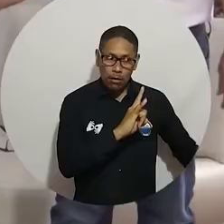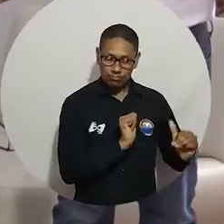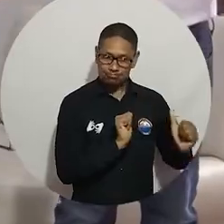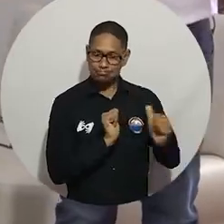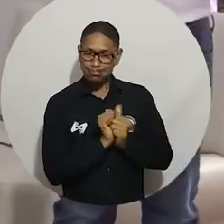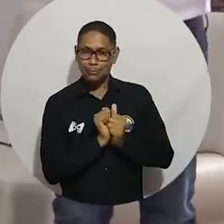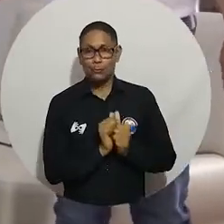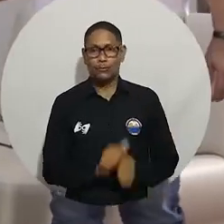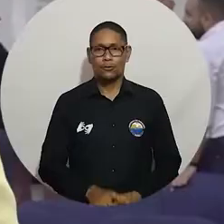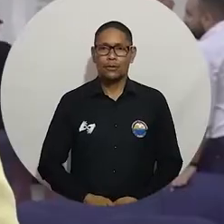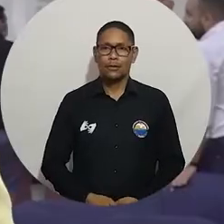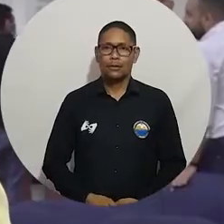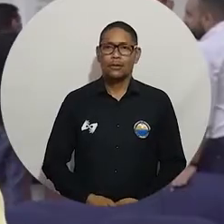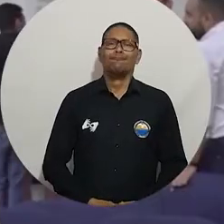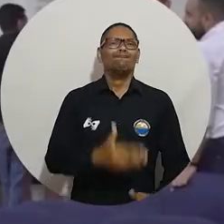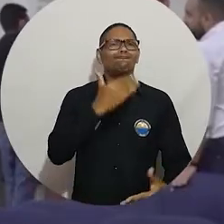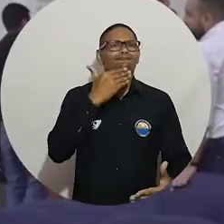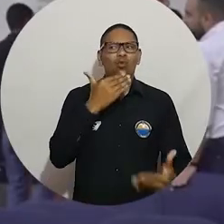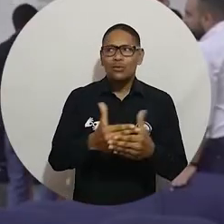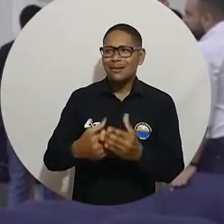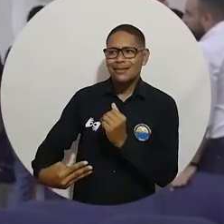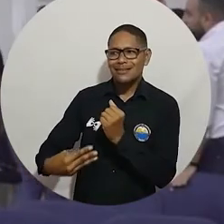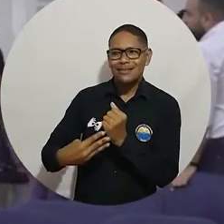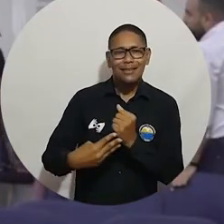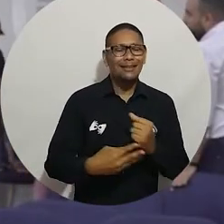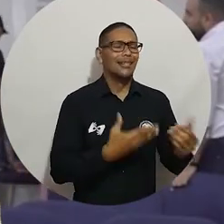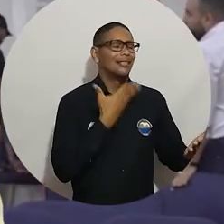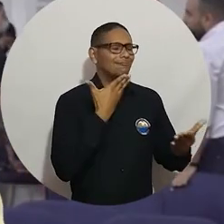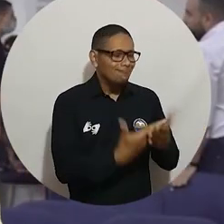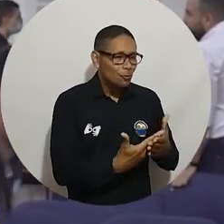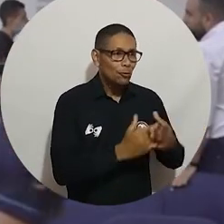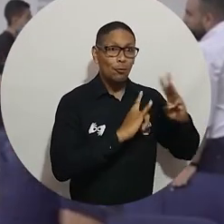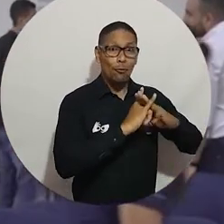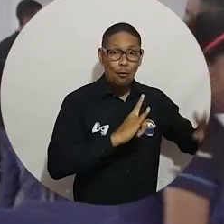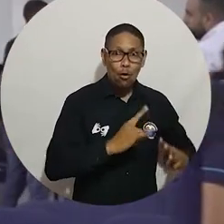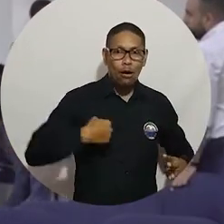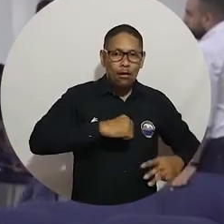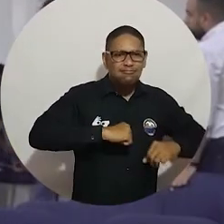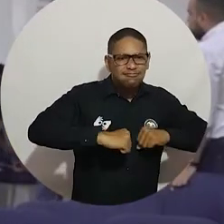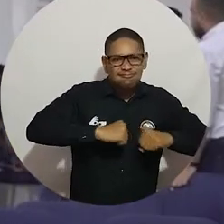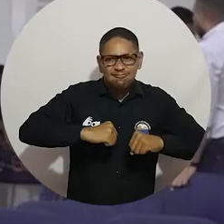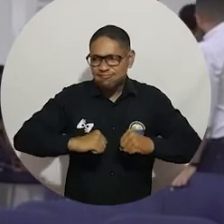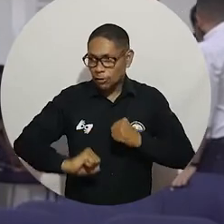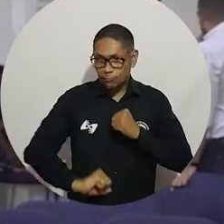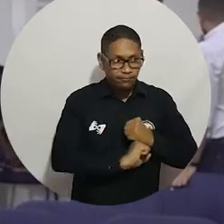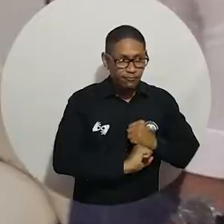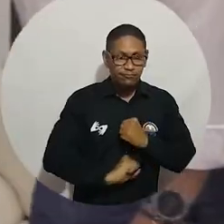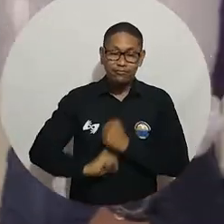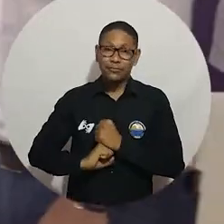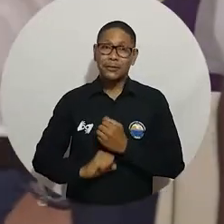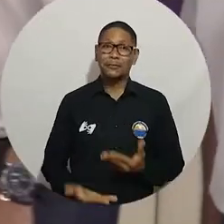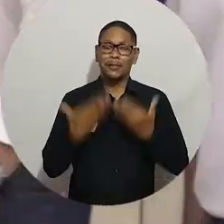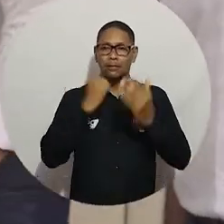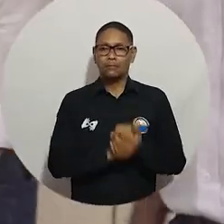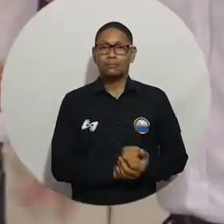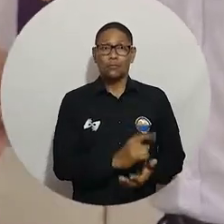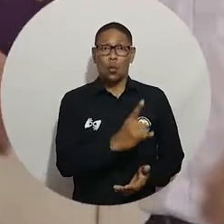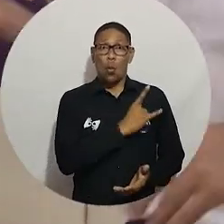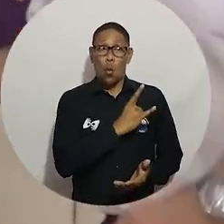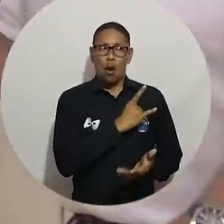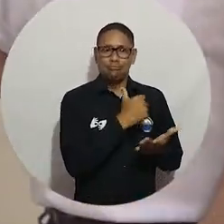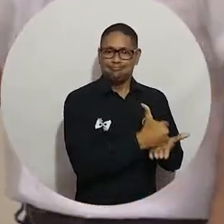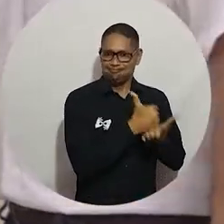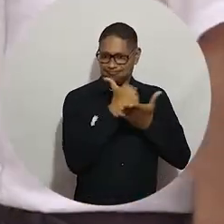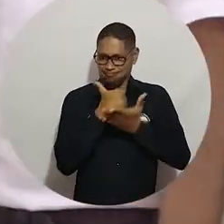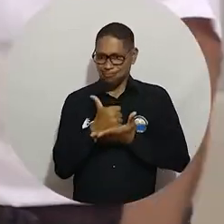Emprendimiento de la Universidad Magdalena. Agradezco al SENA y a la Universidad Magdalena por fomentar estas iniciativas. La universidad está